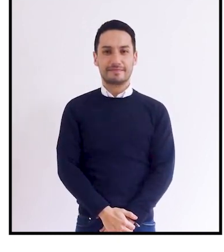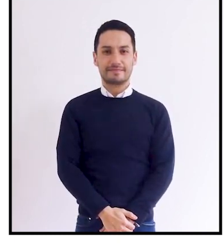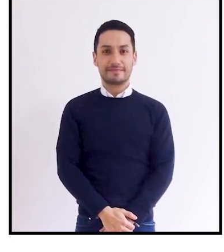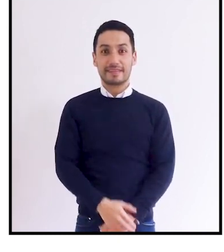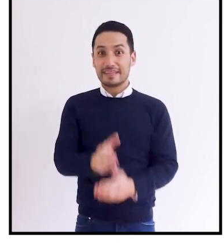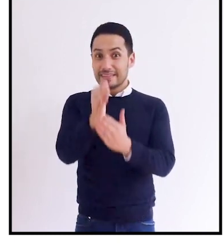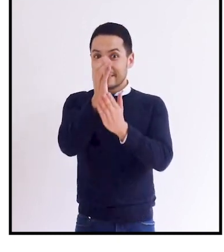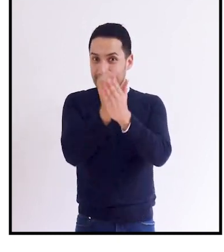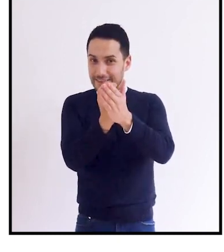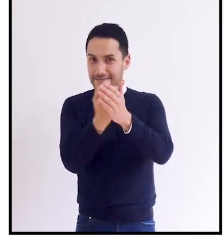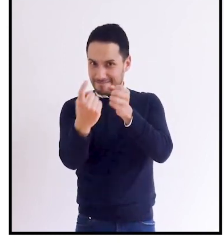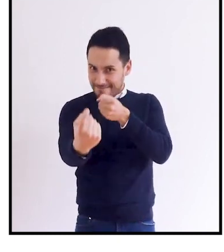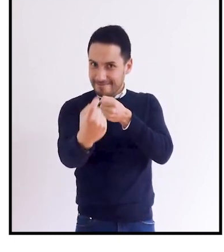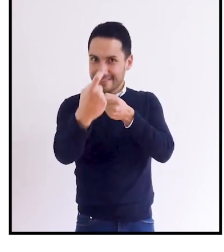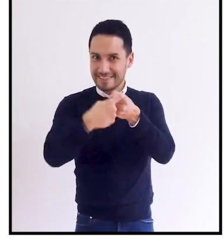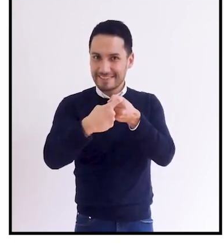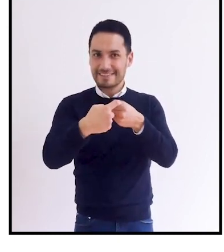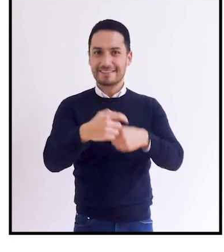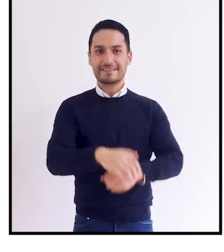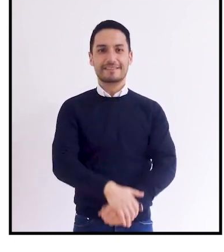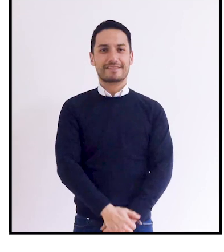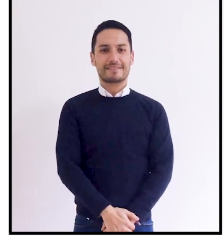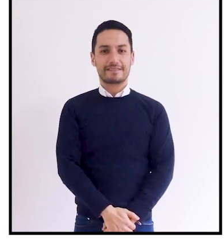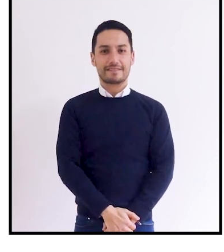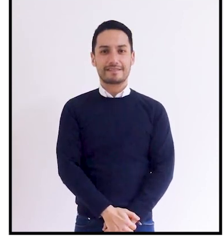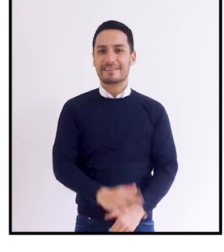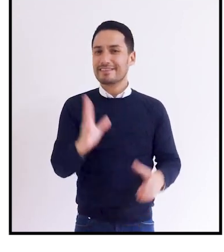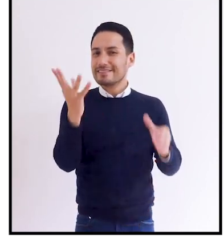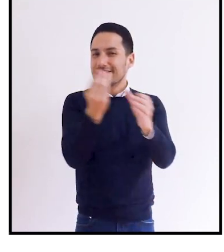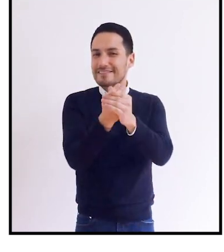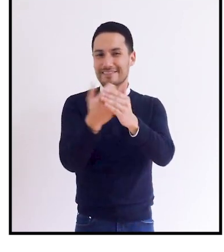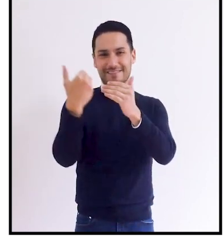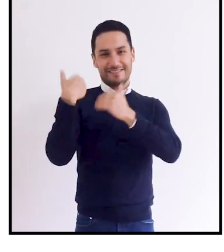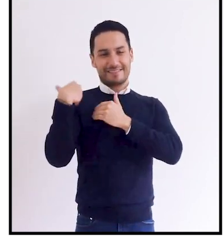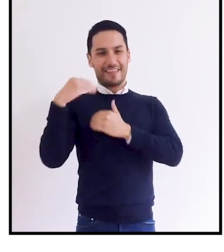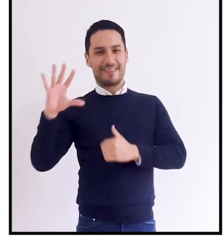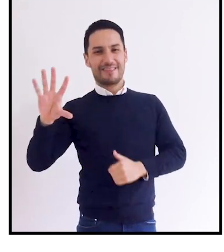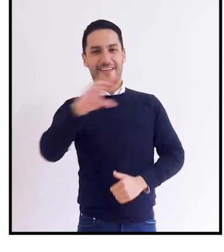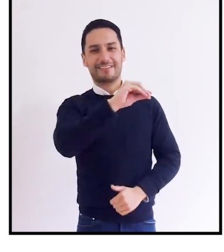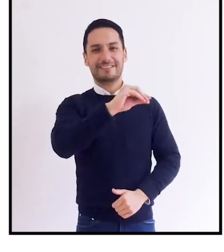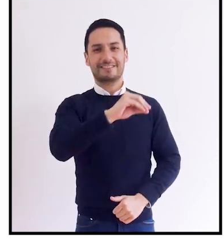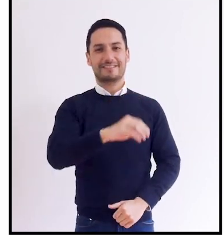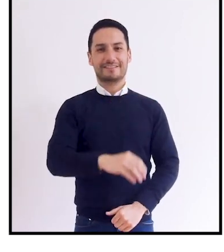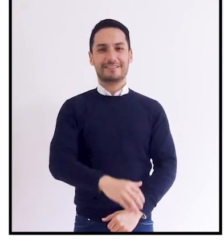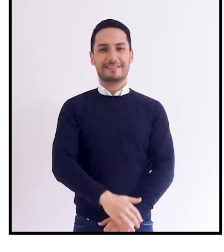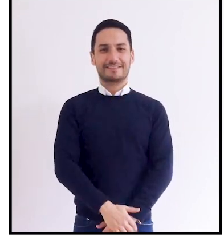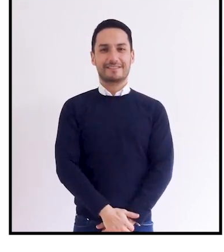Certifícate y regístrate. La inclusión es un asunto de todos.